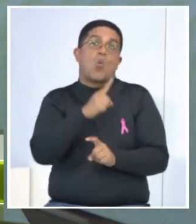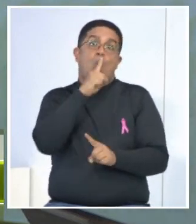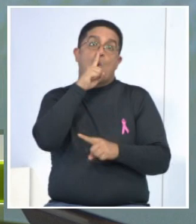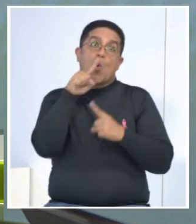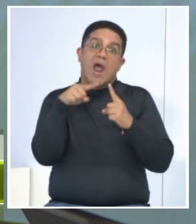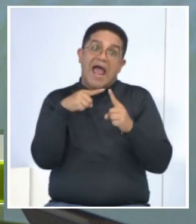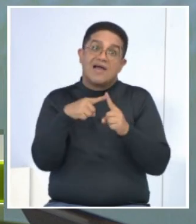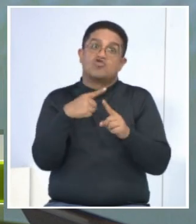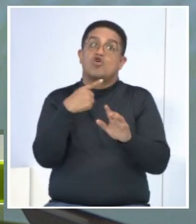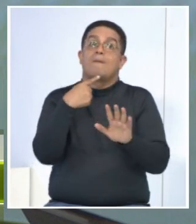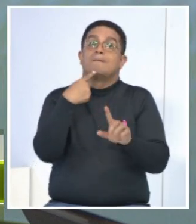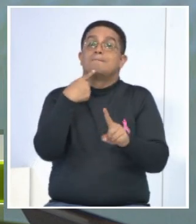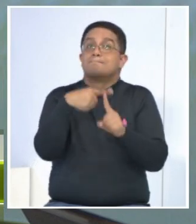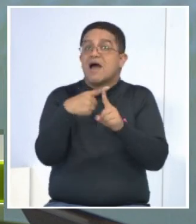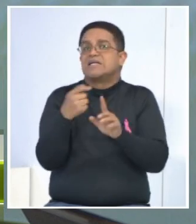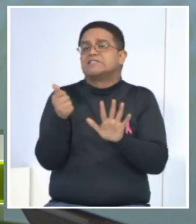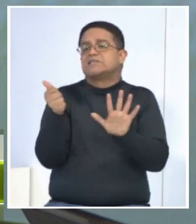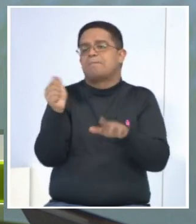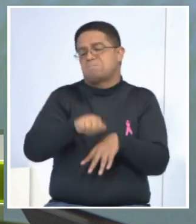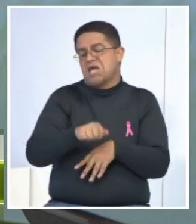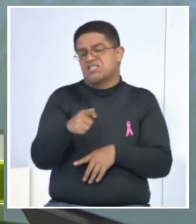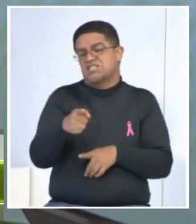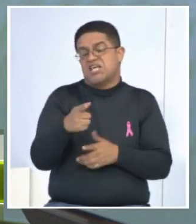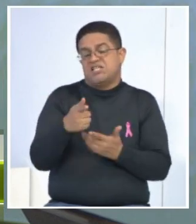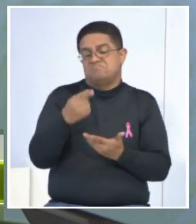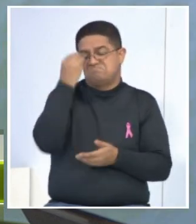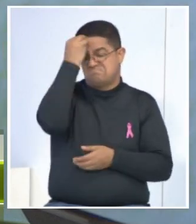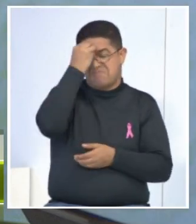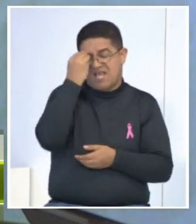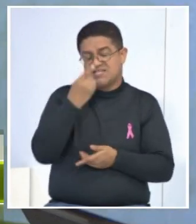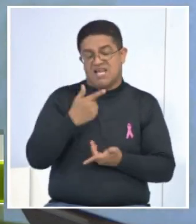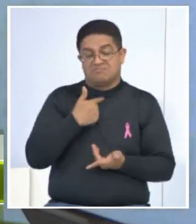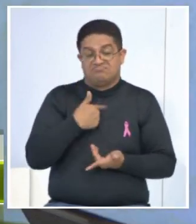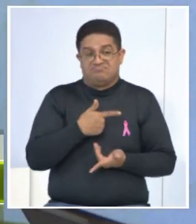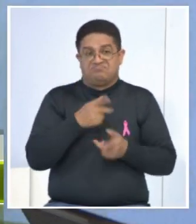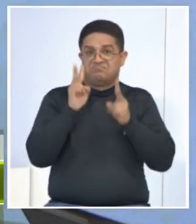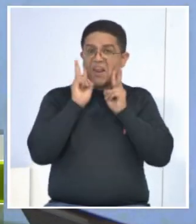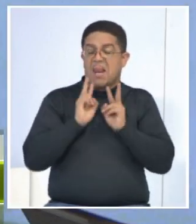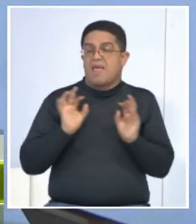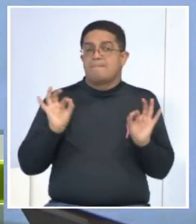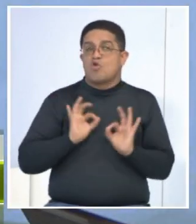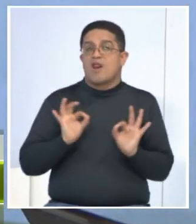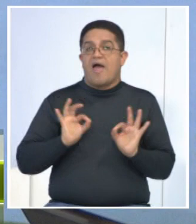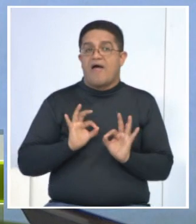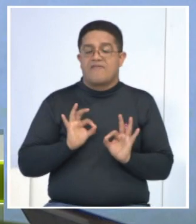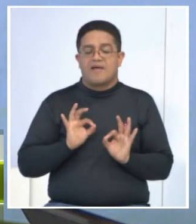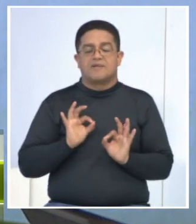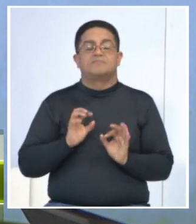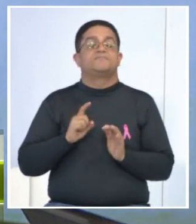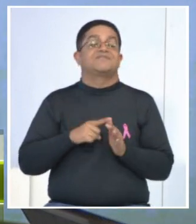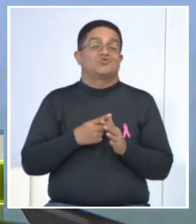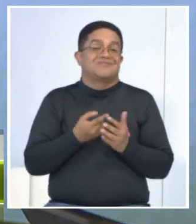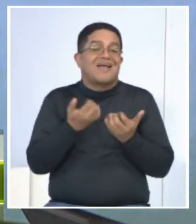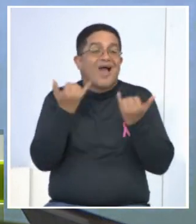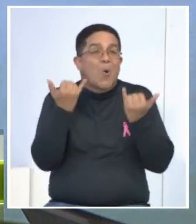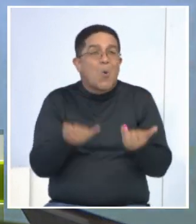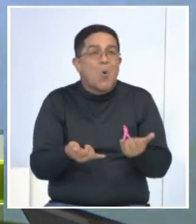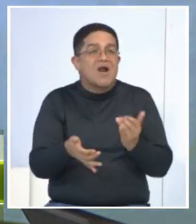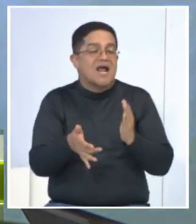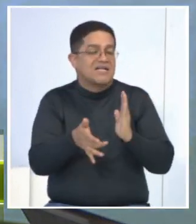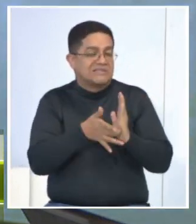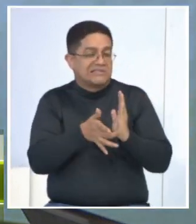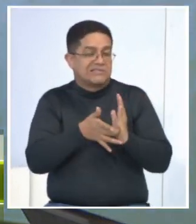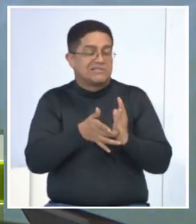de que en ese estudio no salió nada. Y bueno, tristemente y tecnológicamente, hoy en día la tomosíntesis